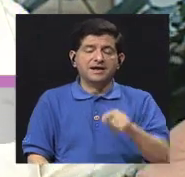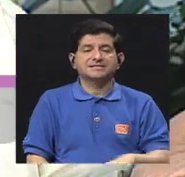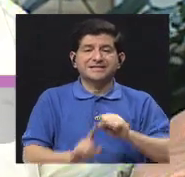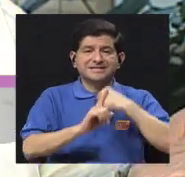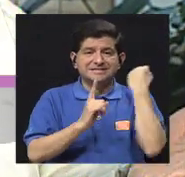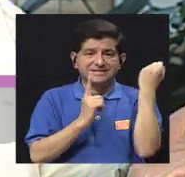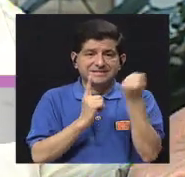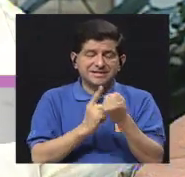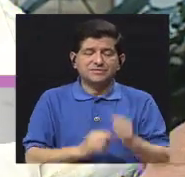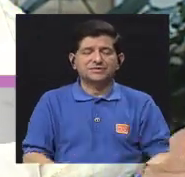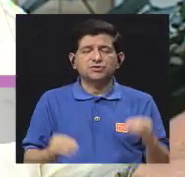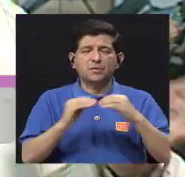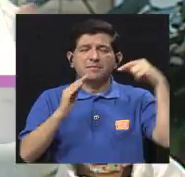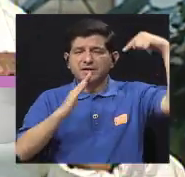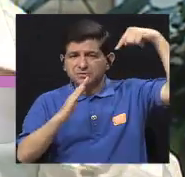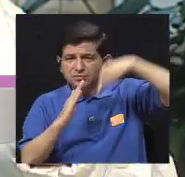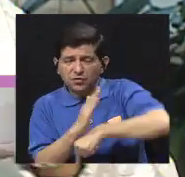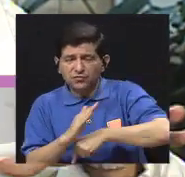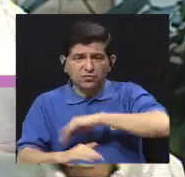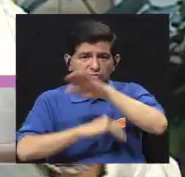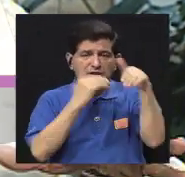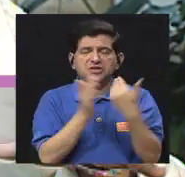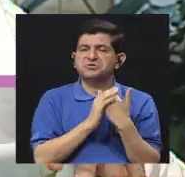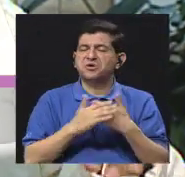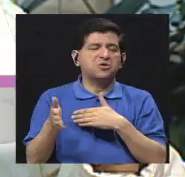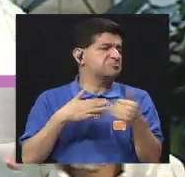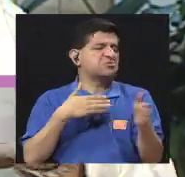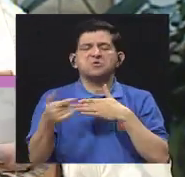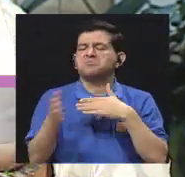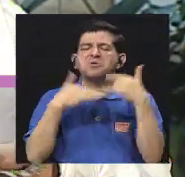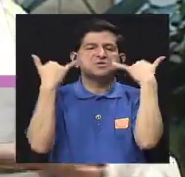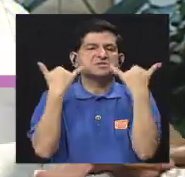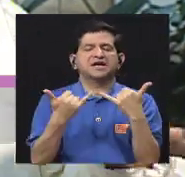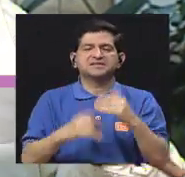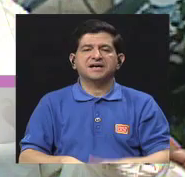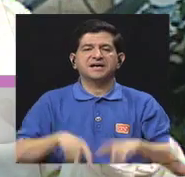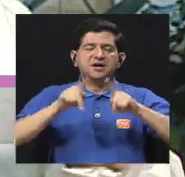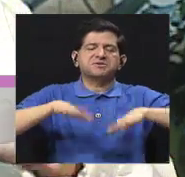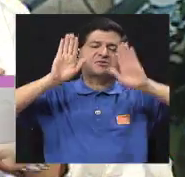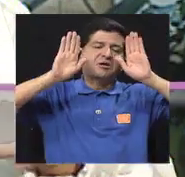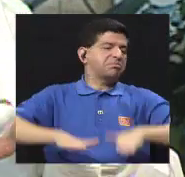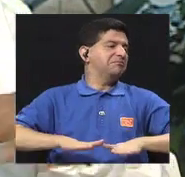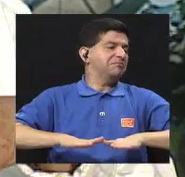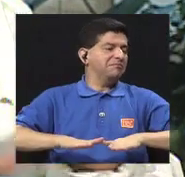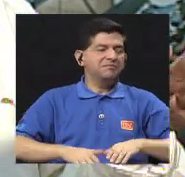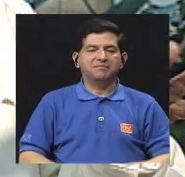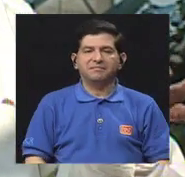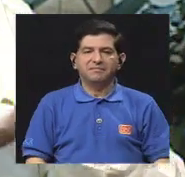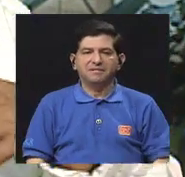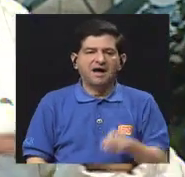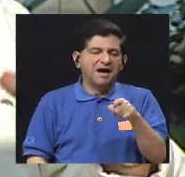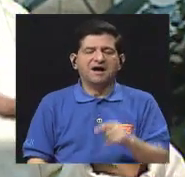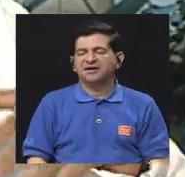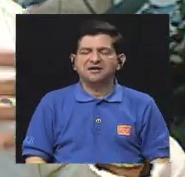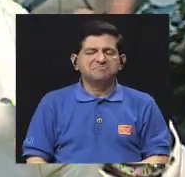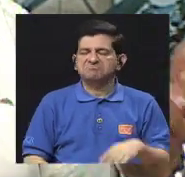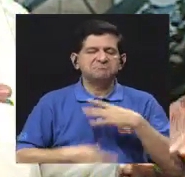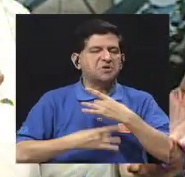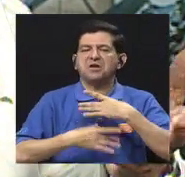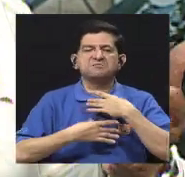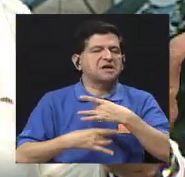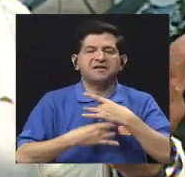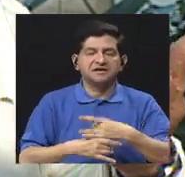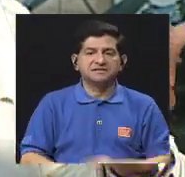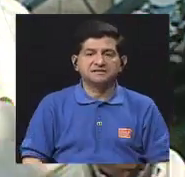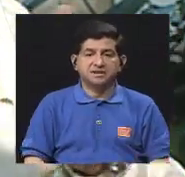extremo del síndrome del cuidador, que es que todo la da igual, que es un aplanamiento de que ya ni le fue ni le fue y eso